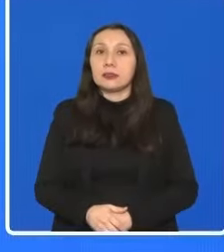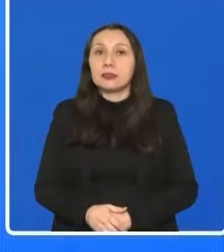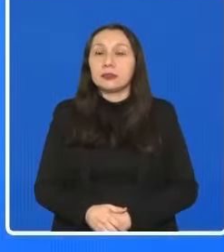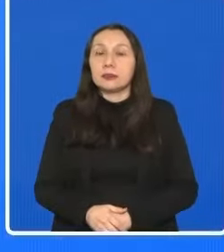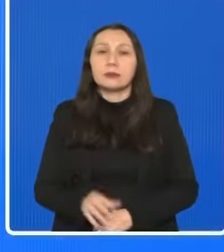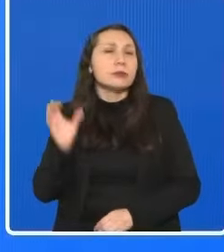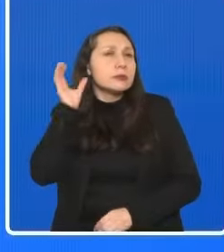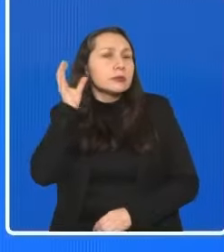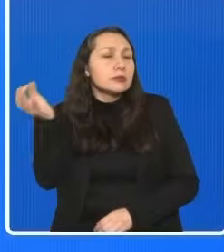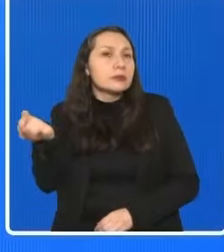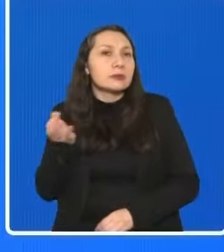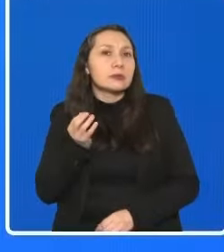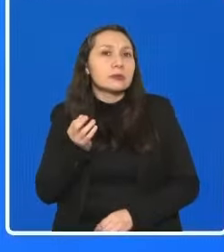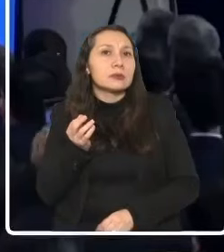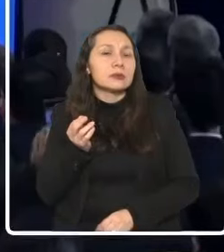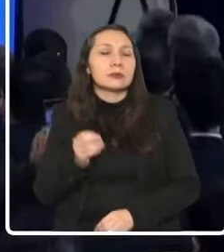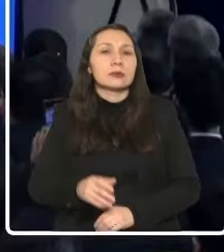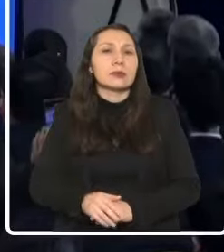¿De Rengo?